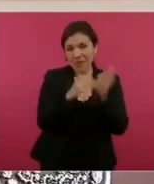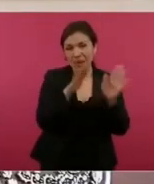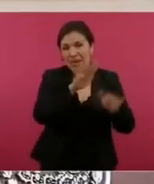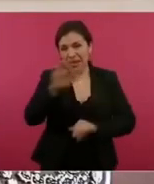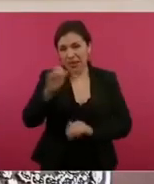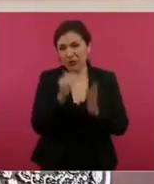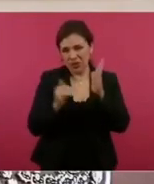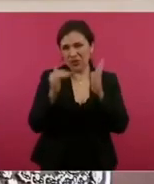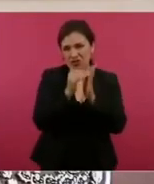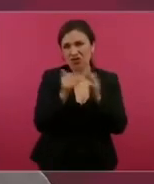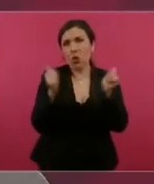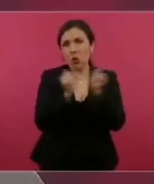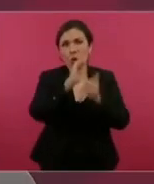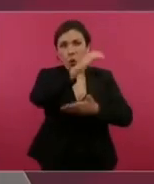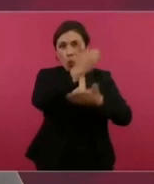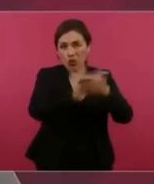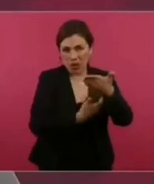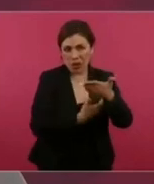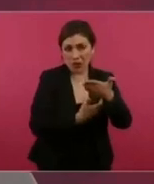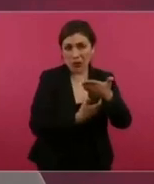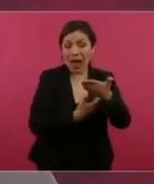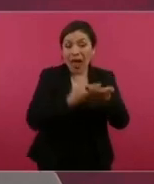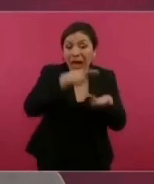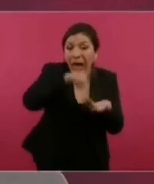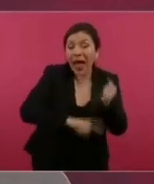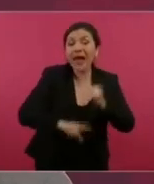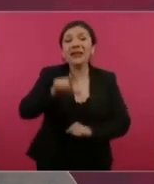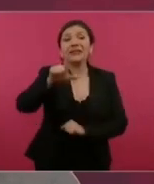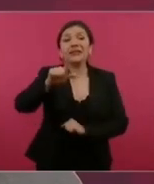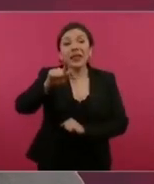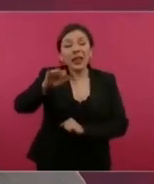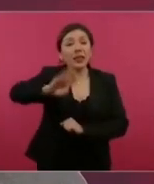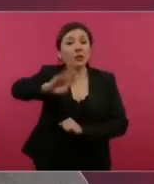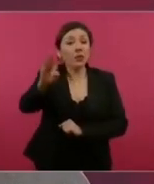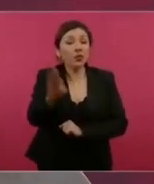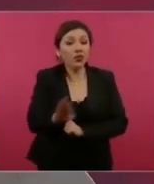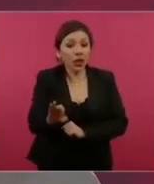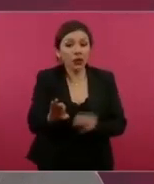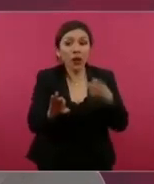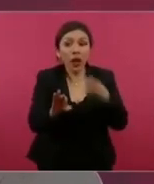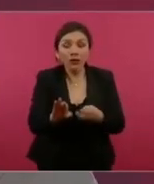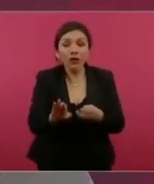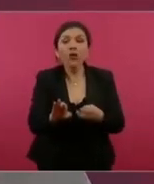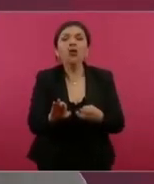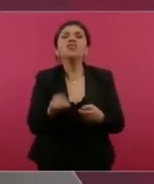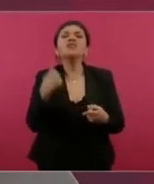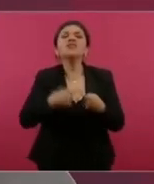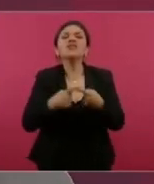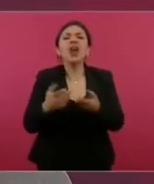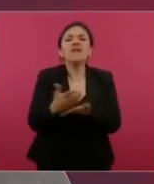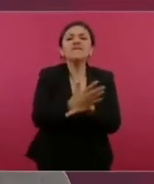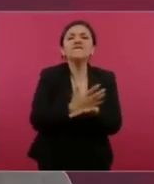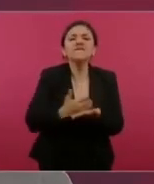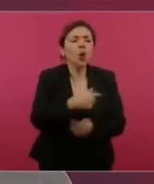contrato, el 70 por ciento los recibió su empresa